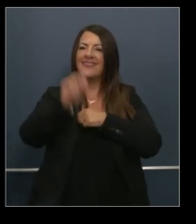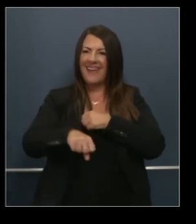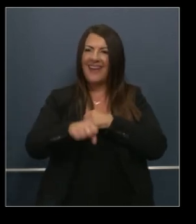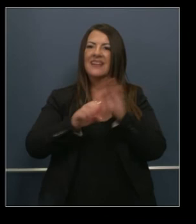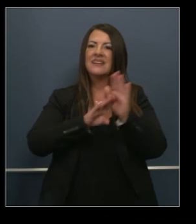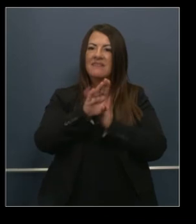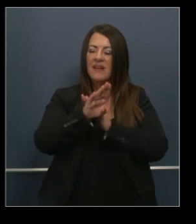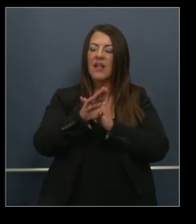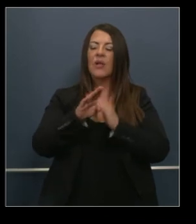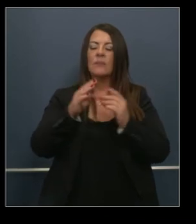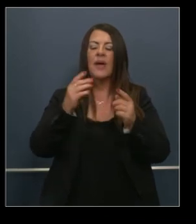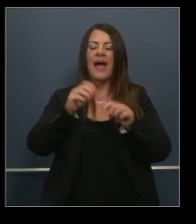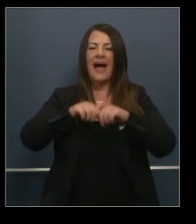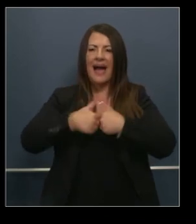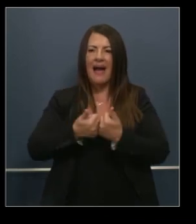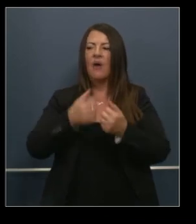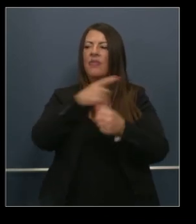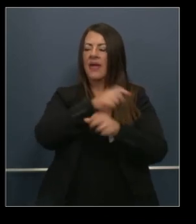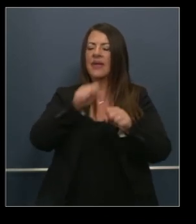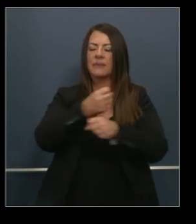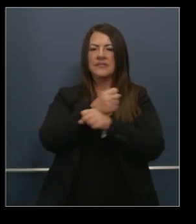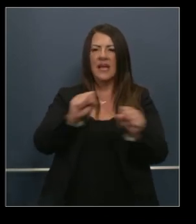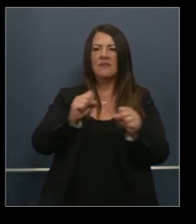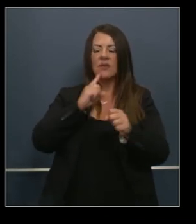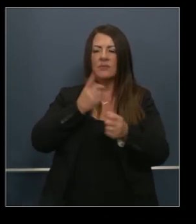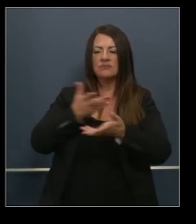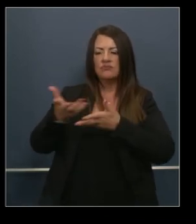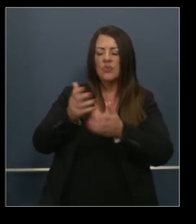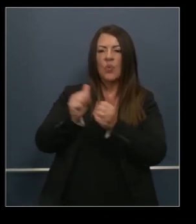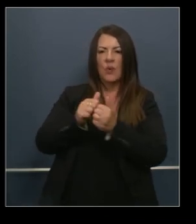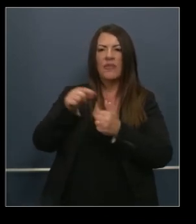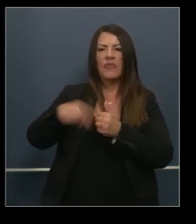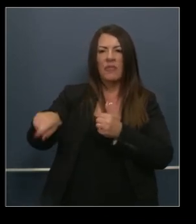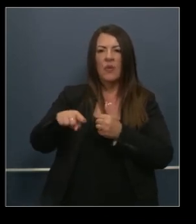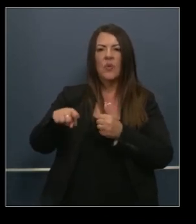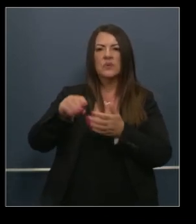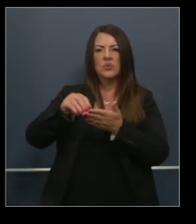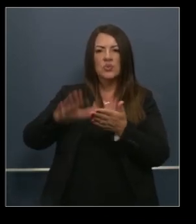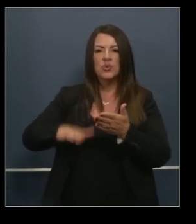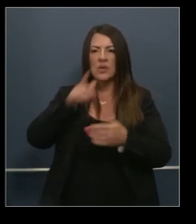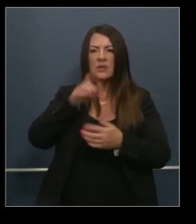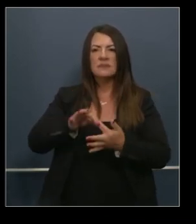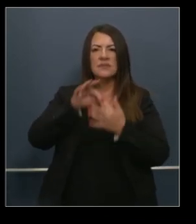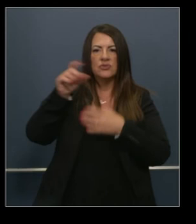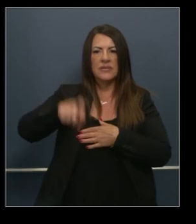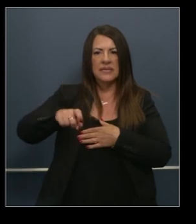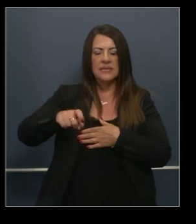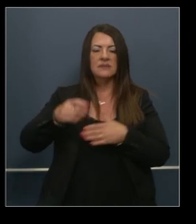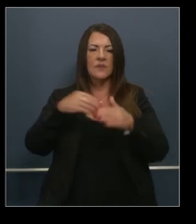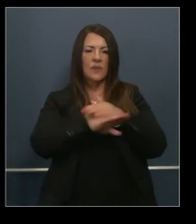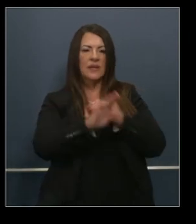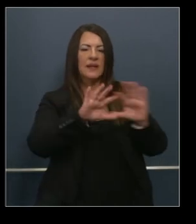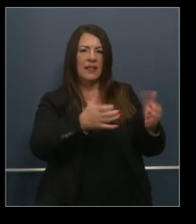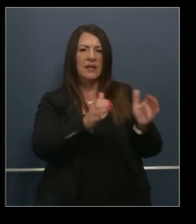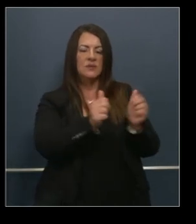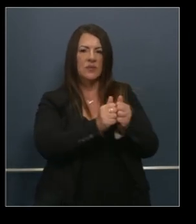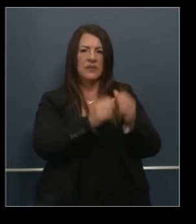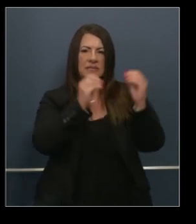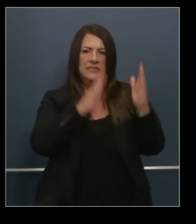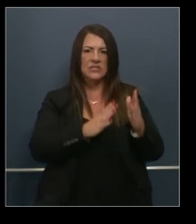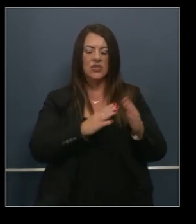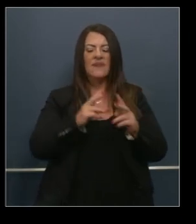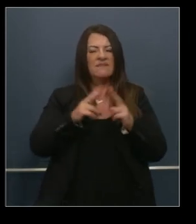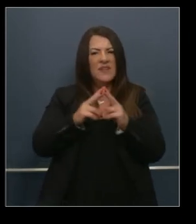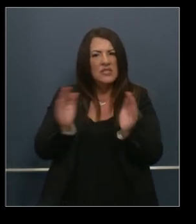o ajustarse aún más para reuniones especialmente para los distritos que están siendo vigilados y